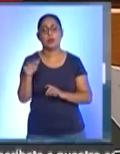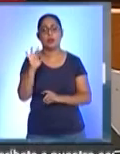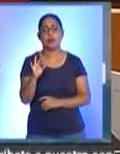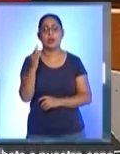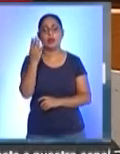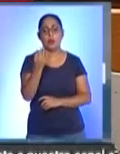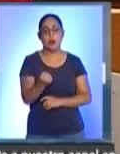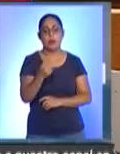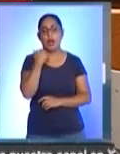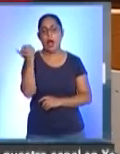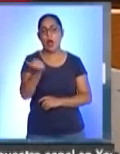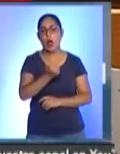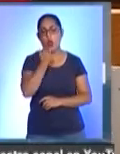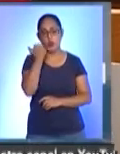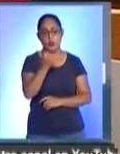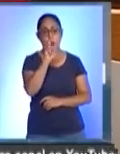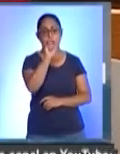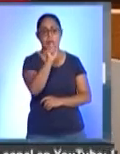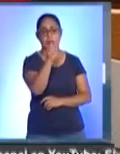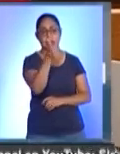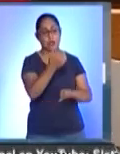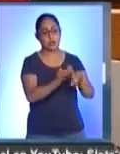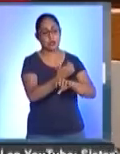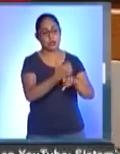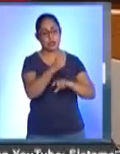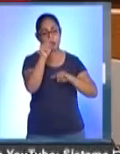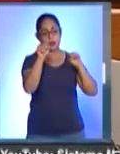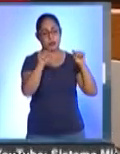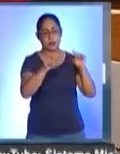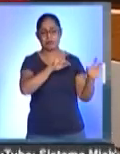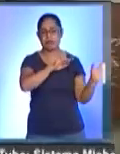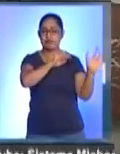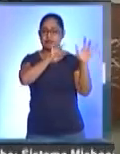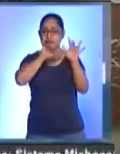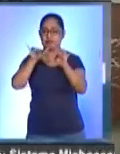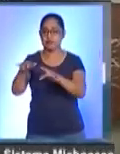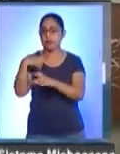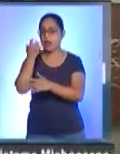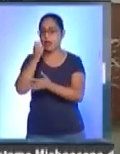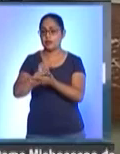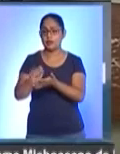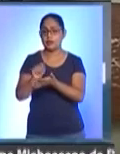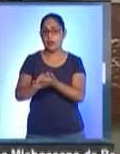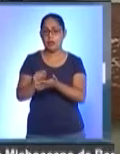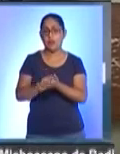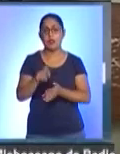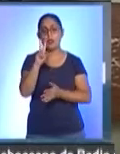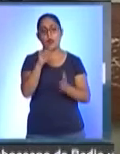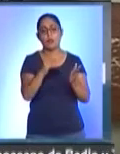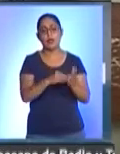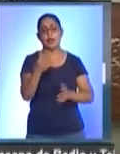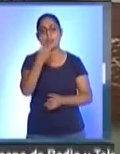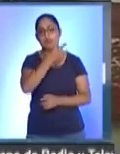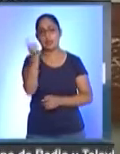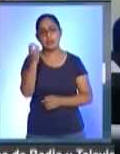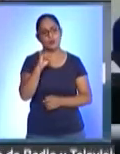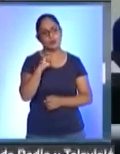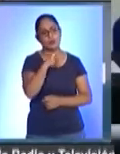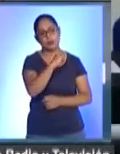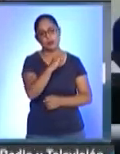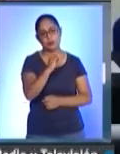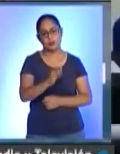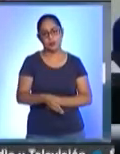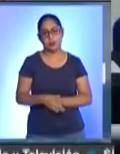alumnos de 26 estados de la República presentaron su examen, de los cuales poco más de dos mil 300 fueron aceptados.